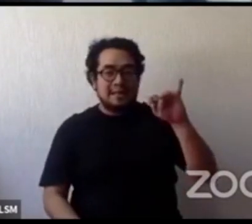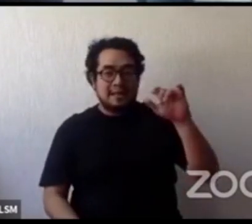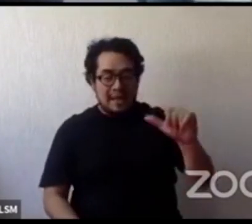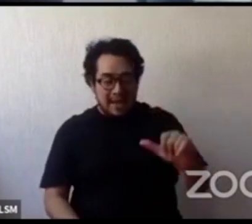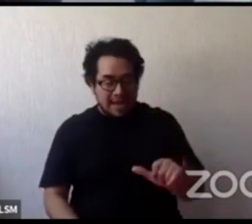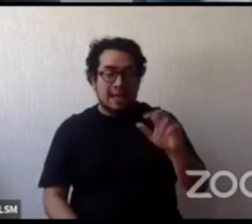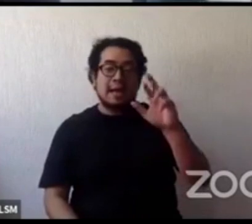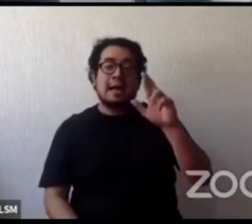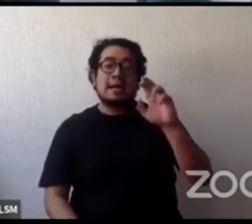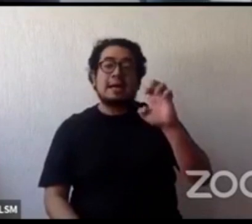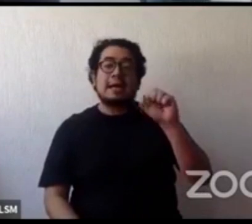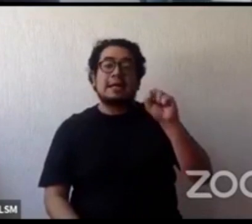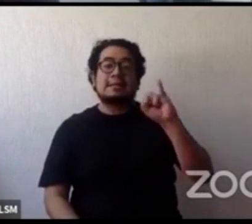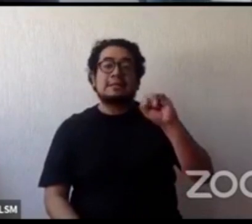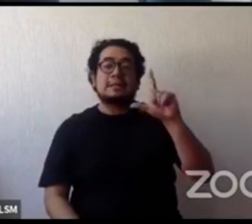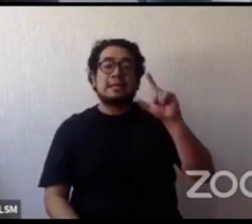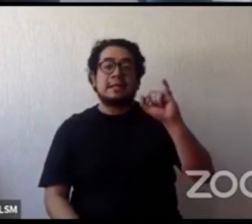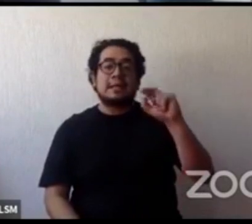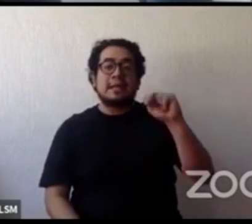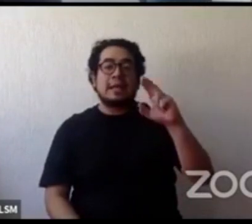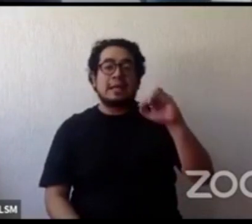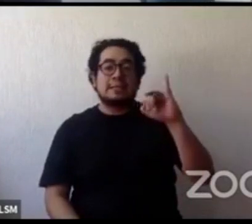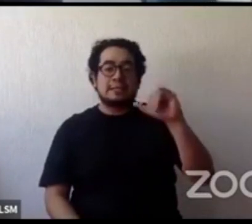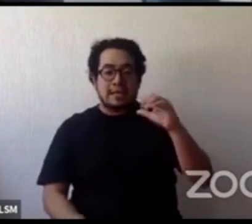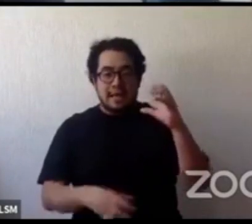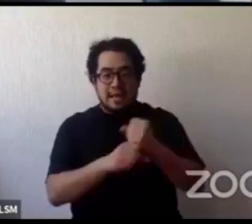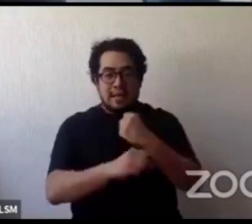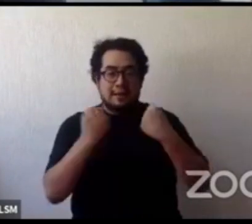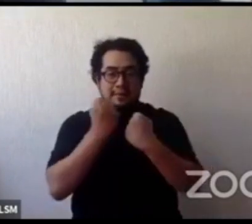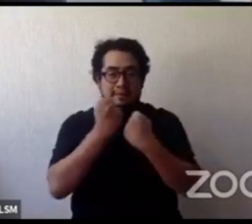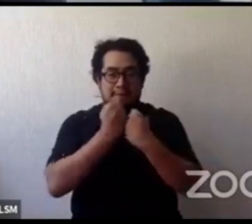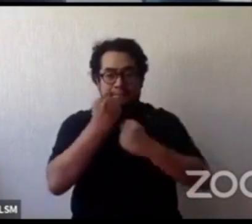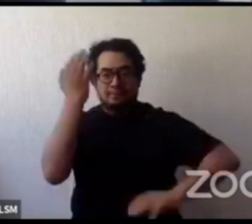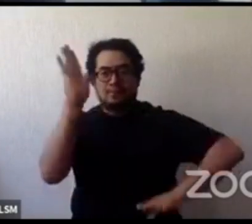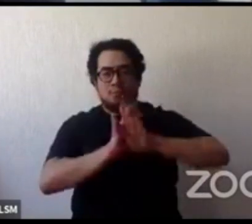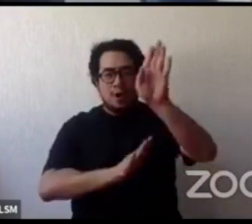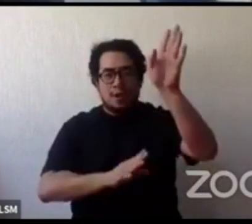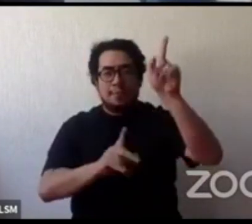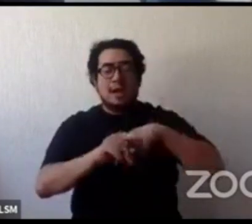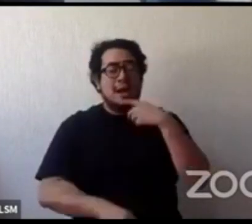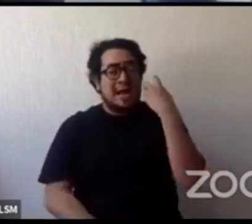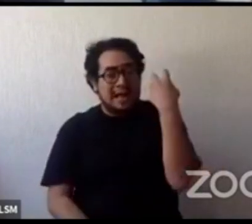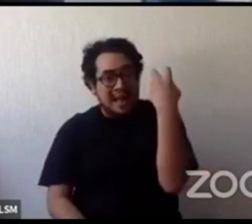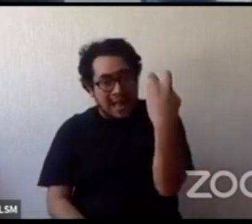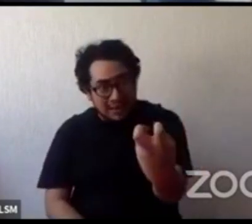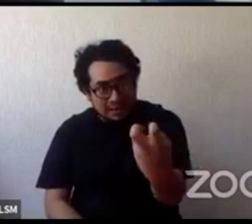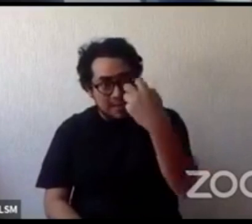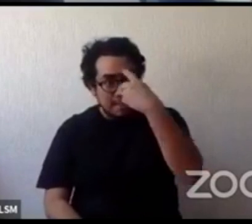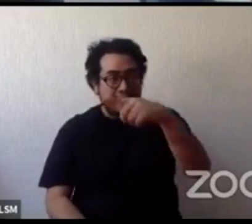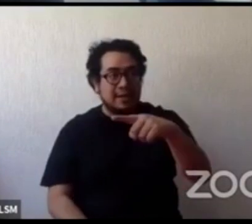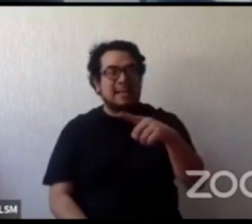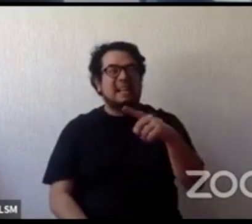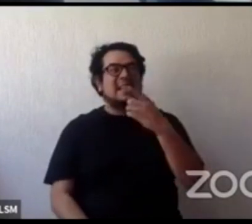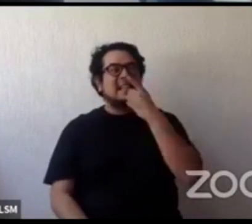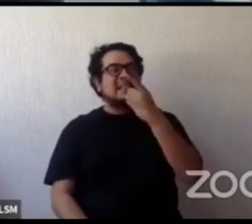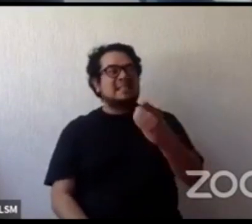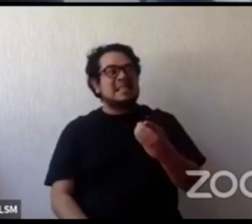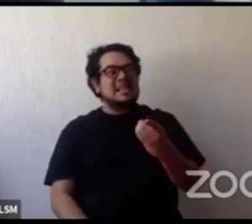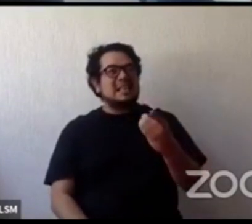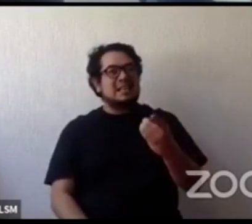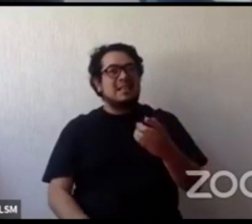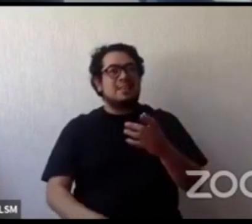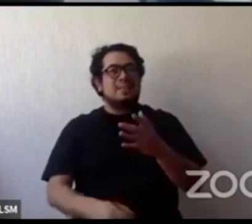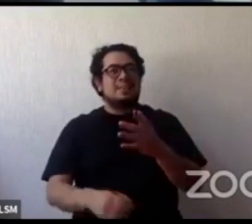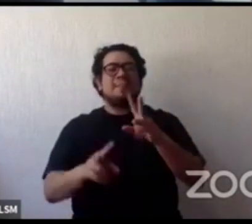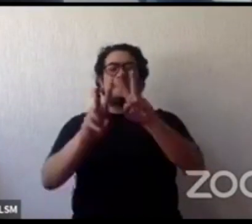recursos emocionales que les permitan garantizar la confianza con ellos para que puedan hablar de cualquier tema pero